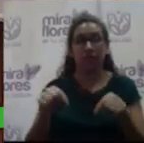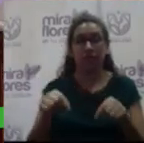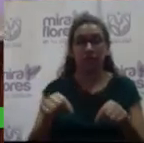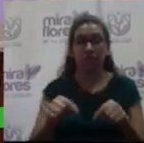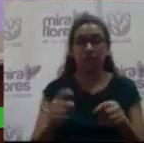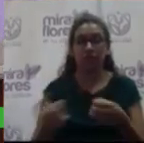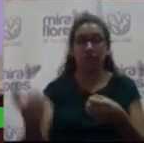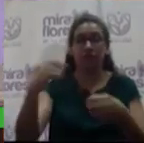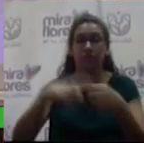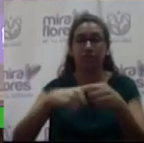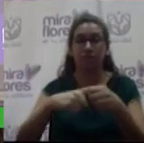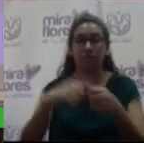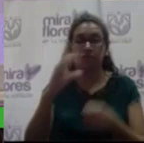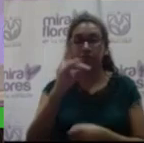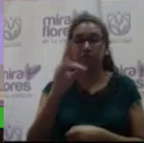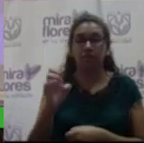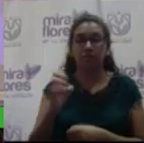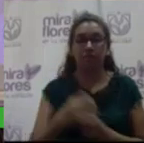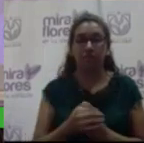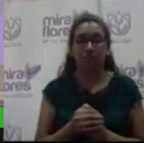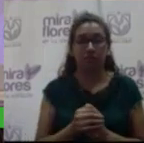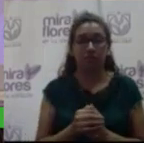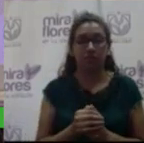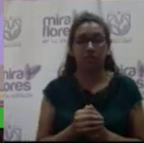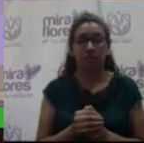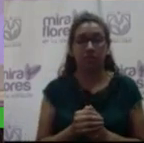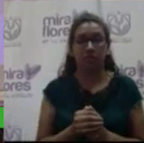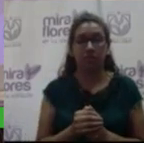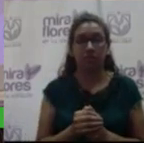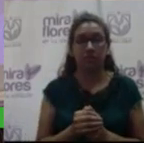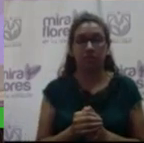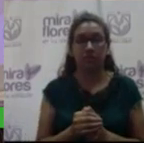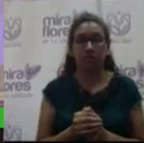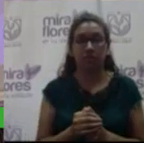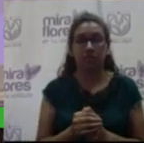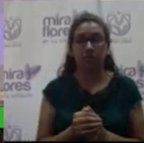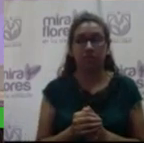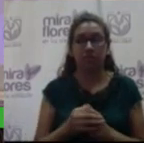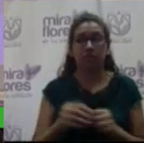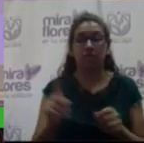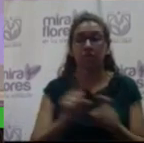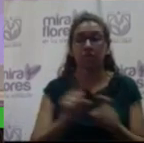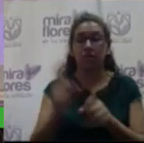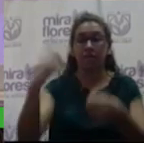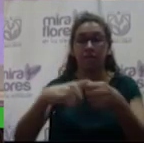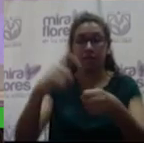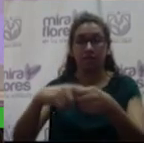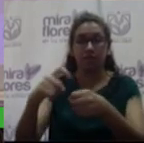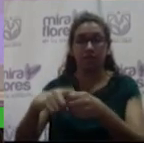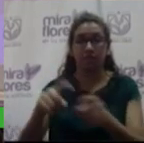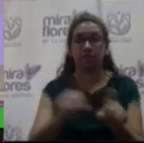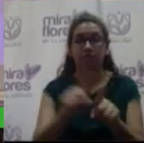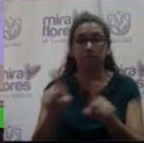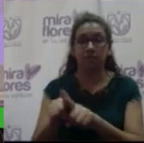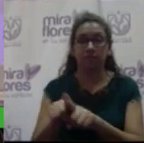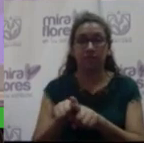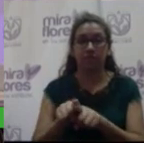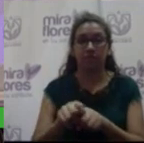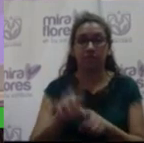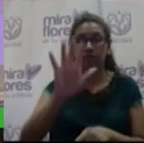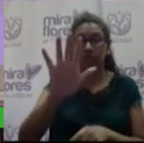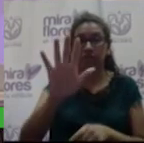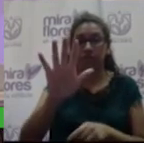tuvo la participación y la inscripción de 34 agentes participantes y se llevaron a cabo cinco